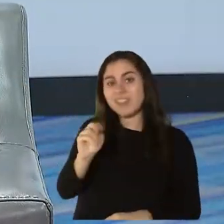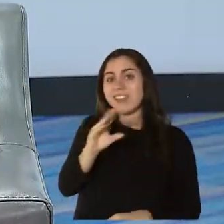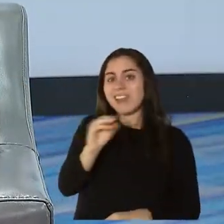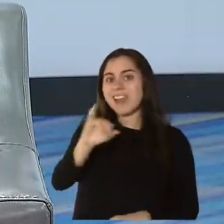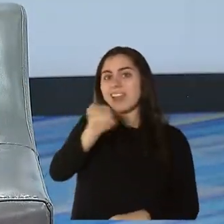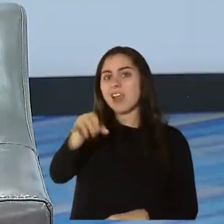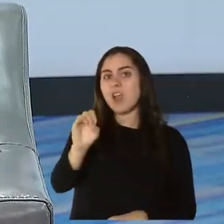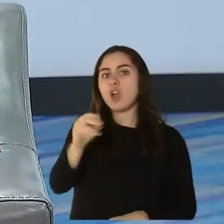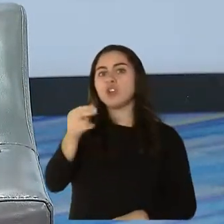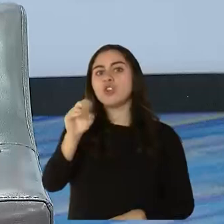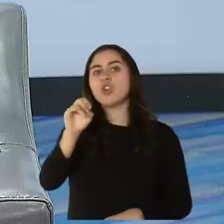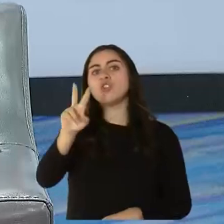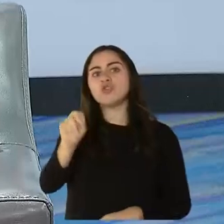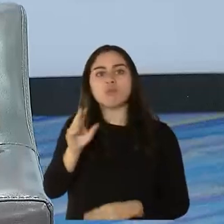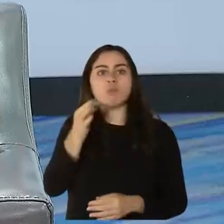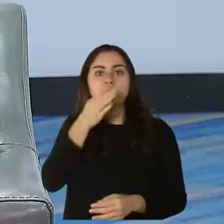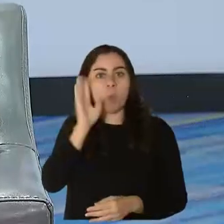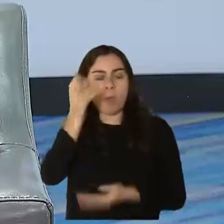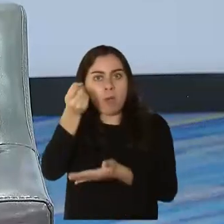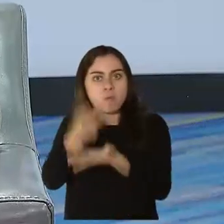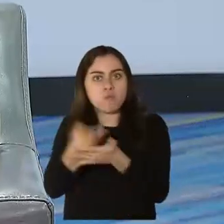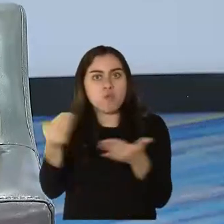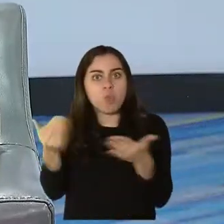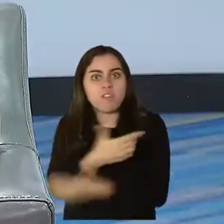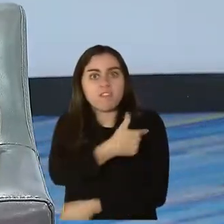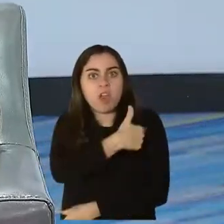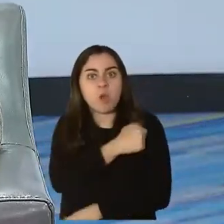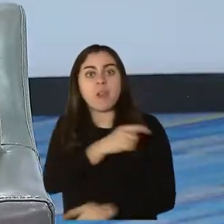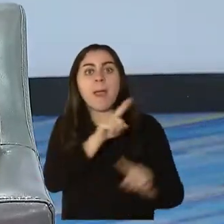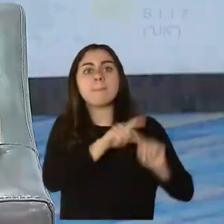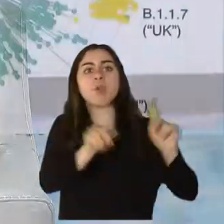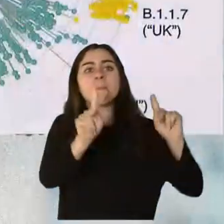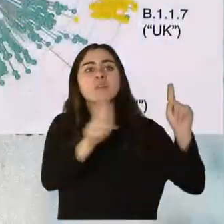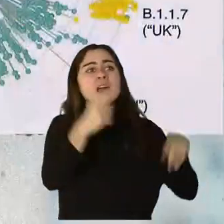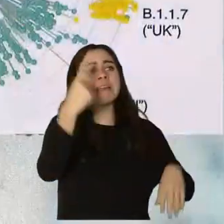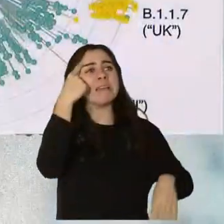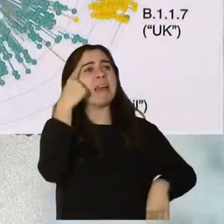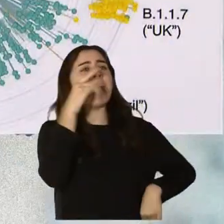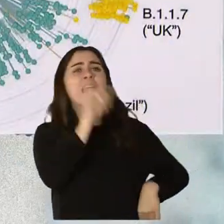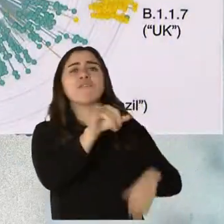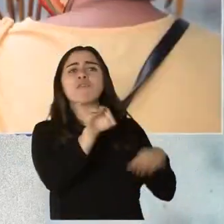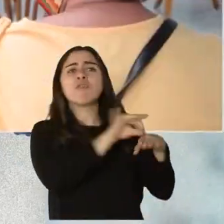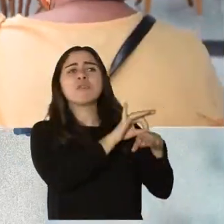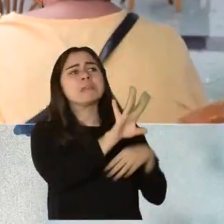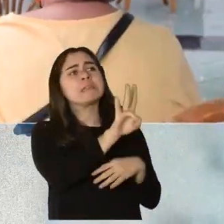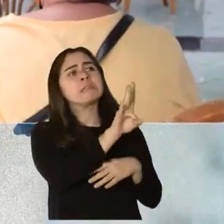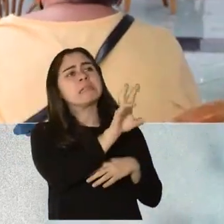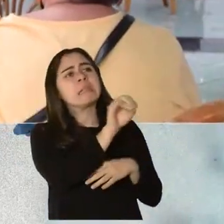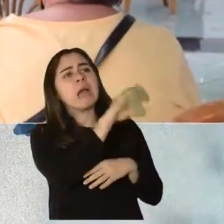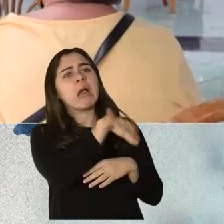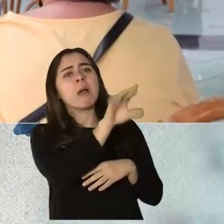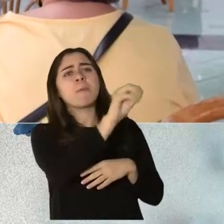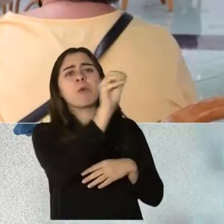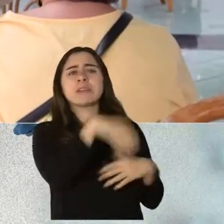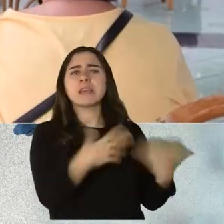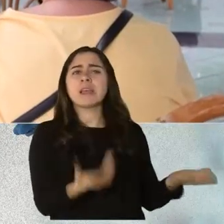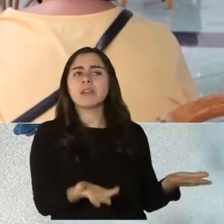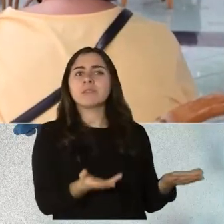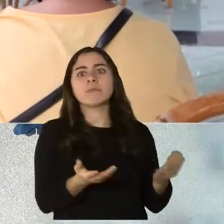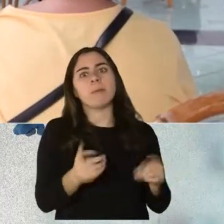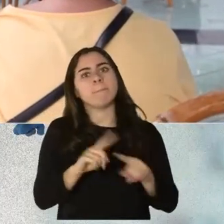bueno, pero el 70 y pico por ciento, cuando miramos a la historia de vacunación, influenza y otras condiciones,